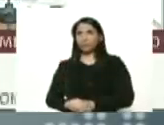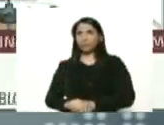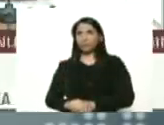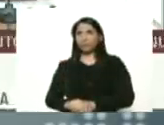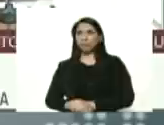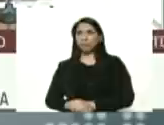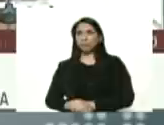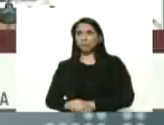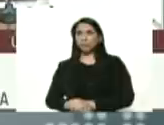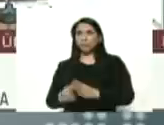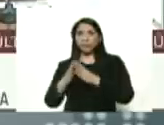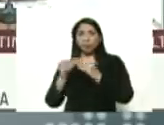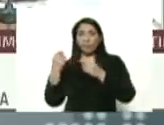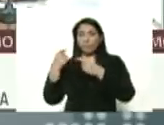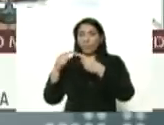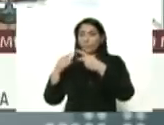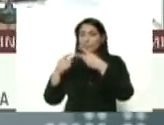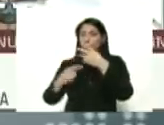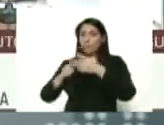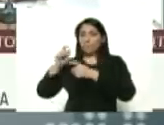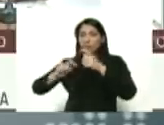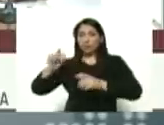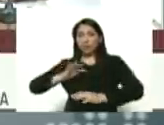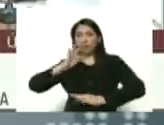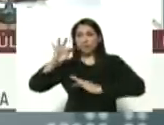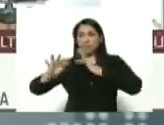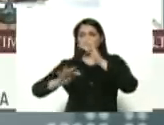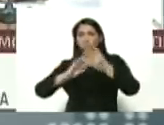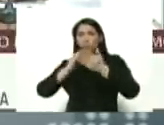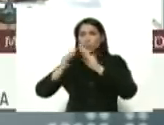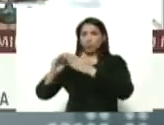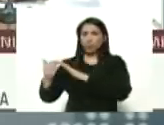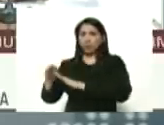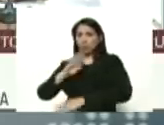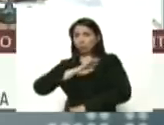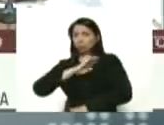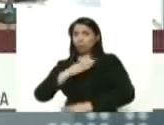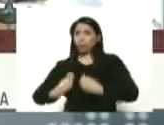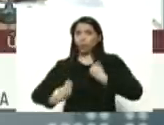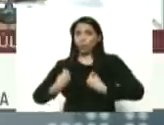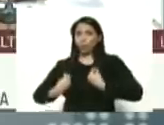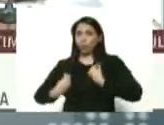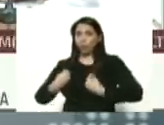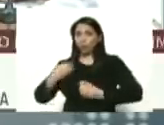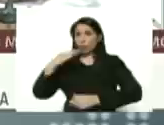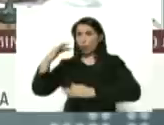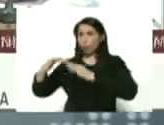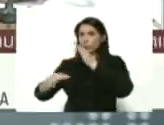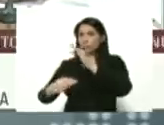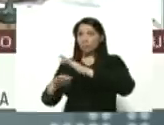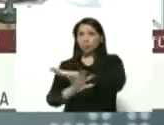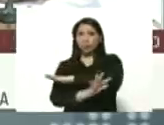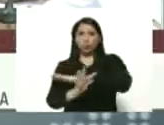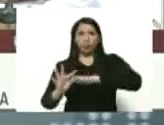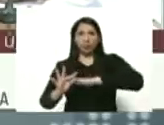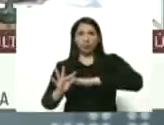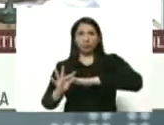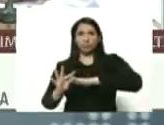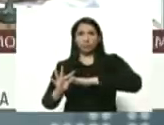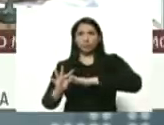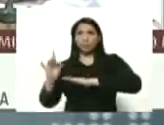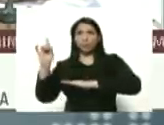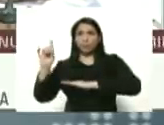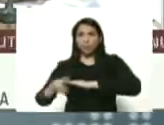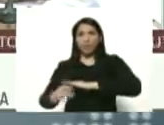todos estos casos de transmisión comunitaria que me preocupan la transmisión en la frontera también